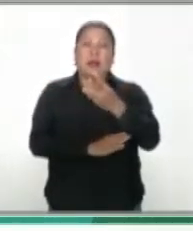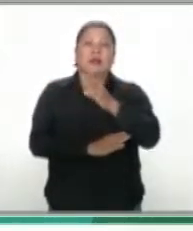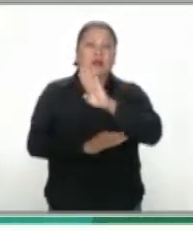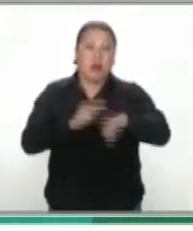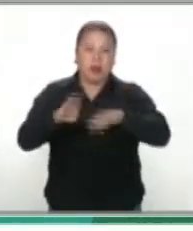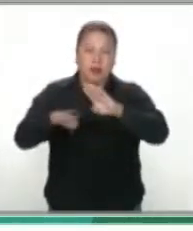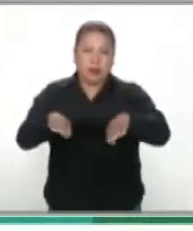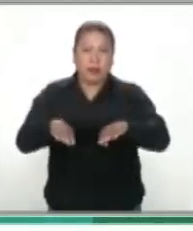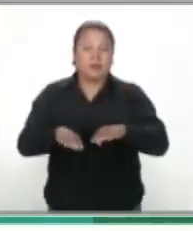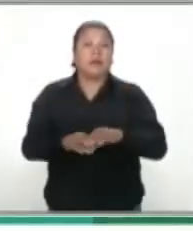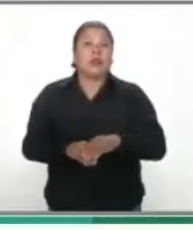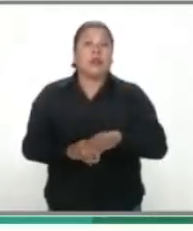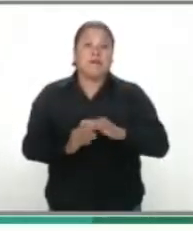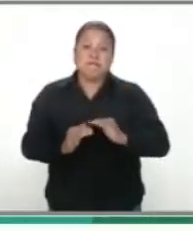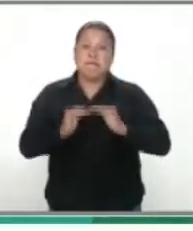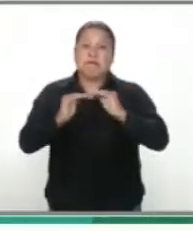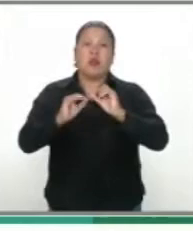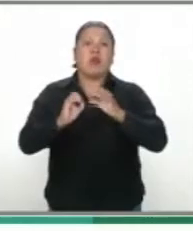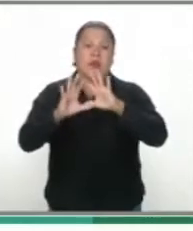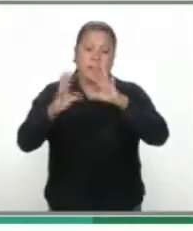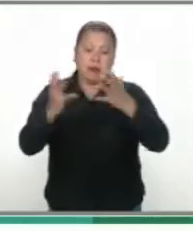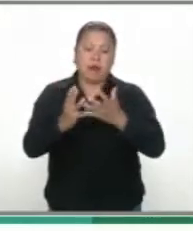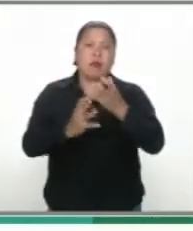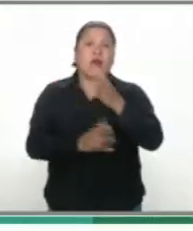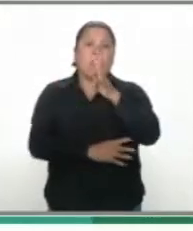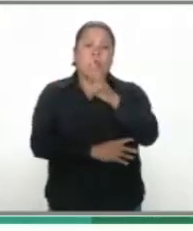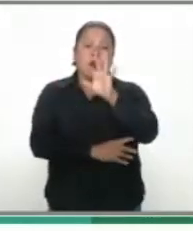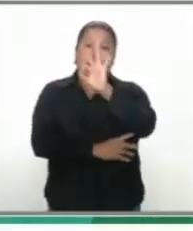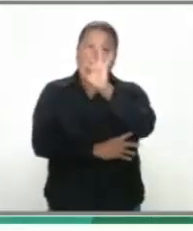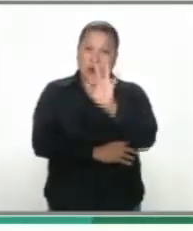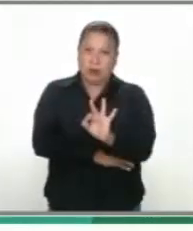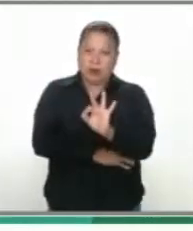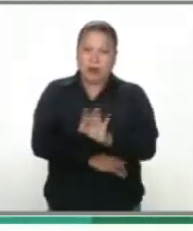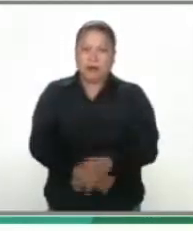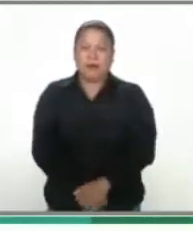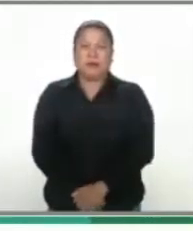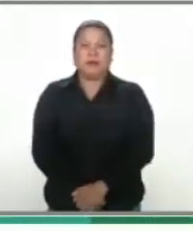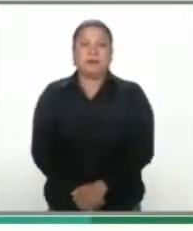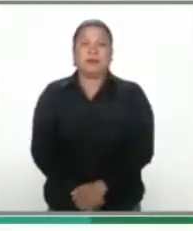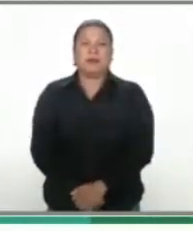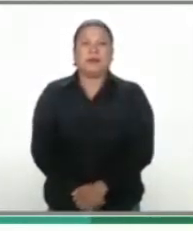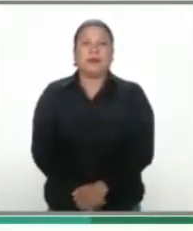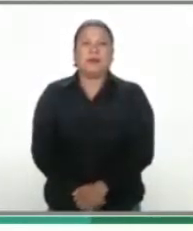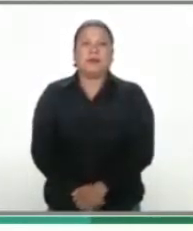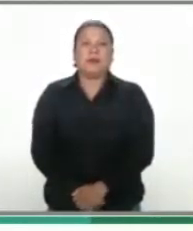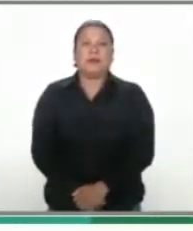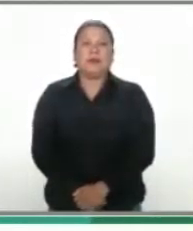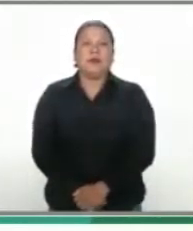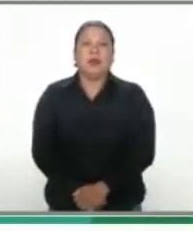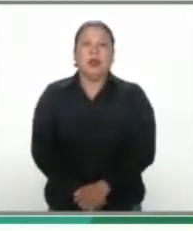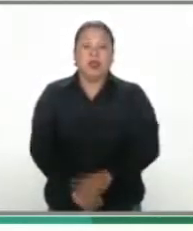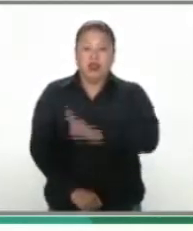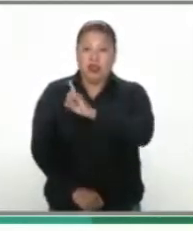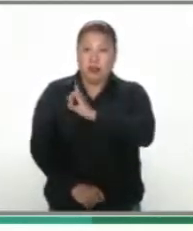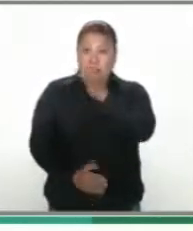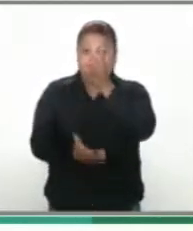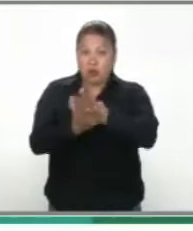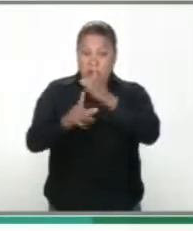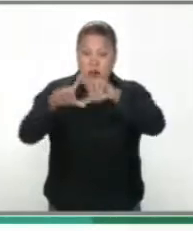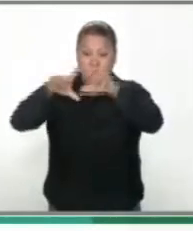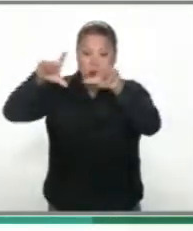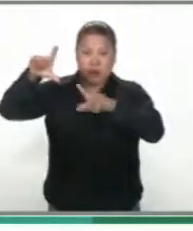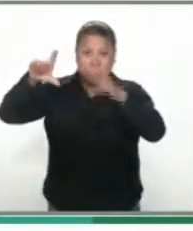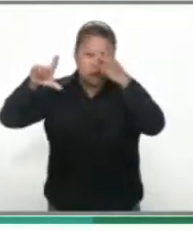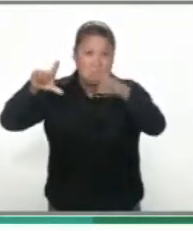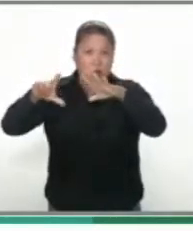presentado 97 nuevos casos de COVID-19, que suman 10.158 casos acumulados en la entidad. Agregó que se han notificado